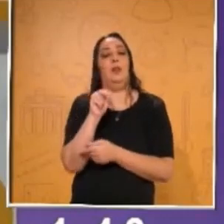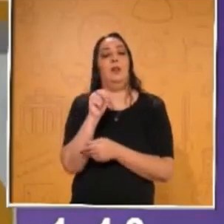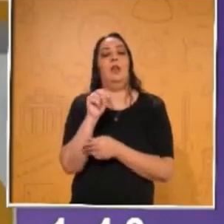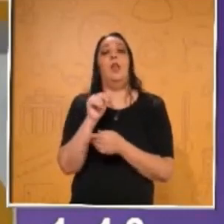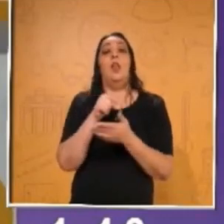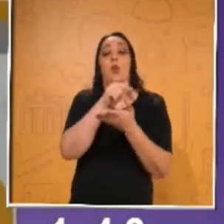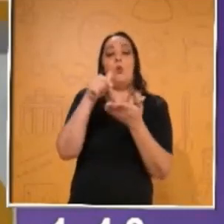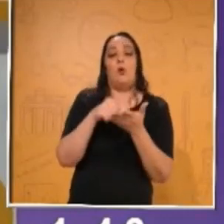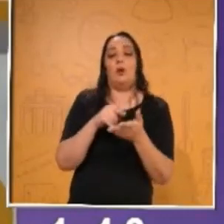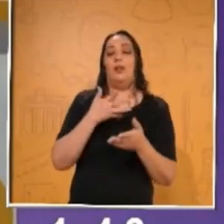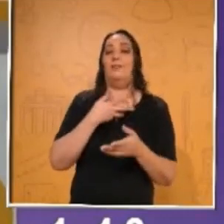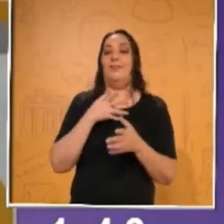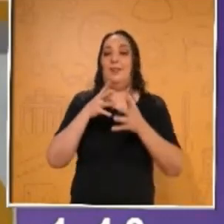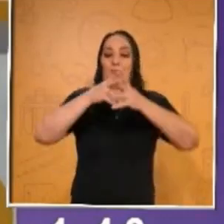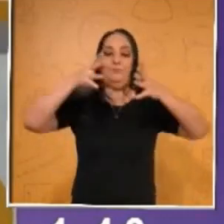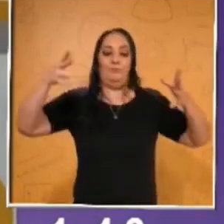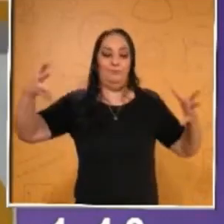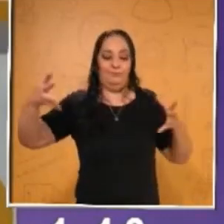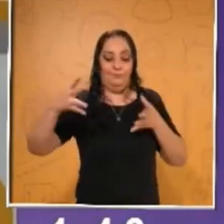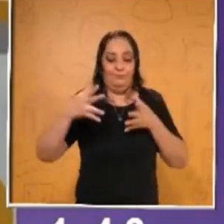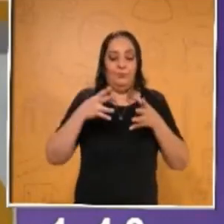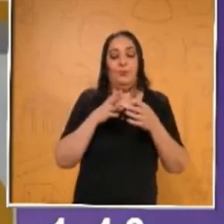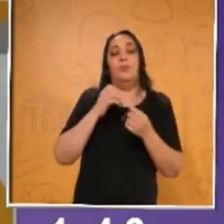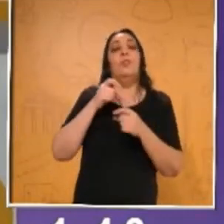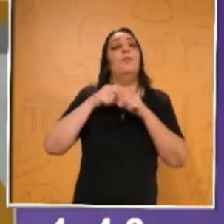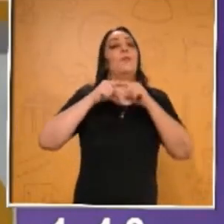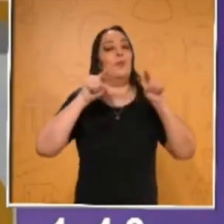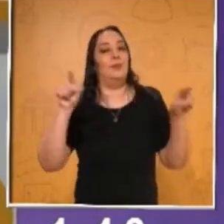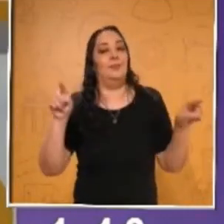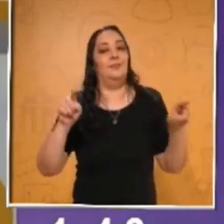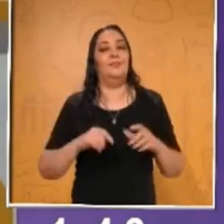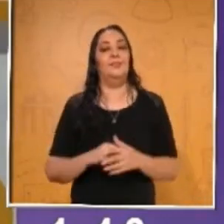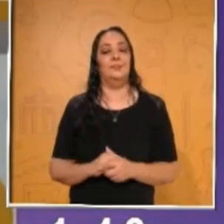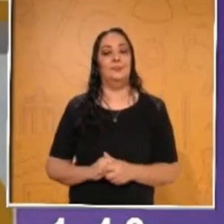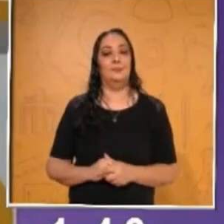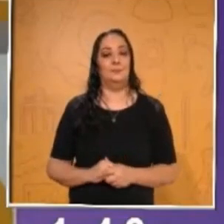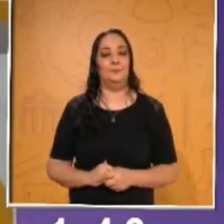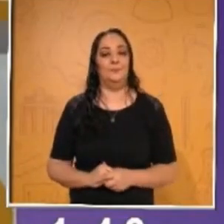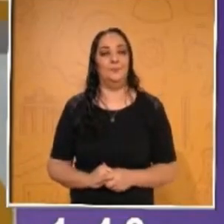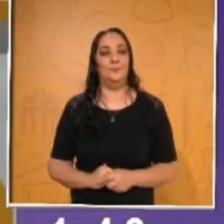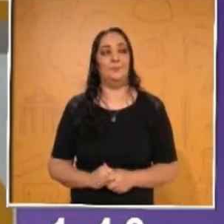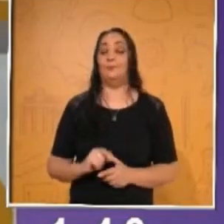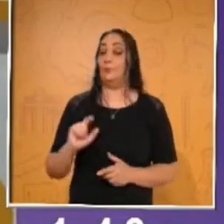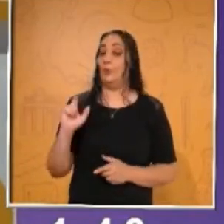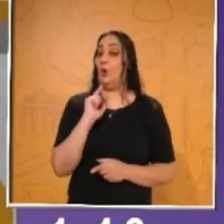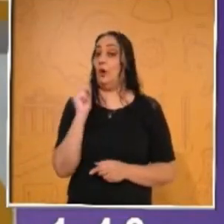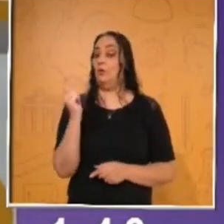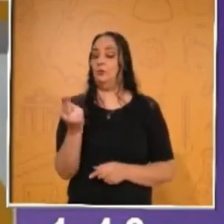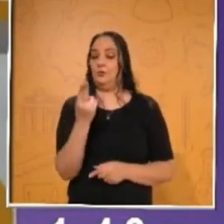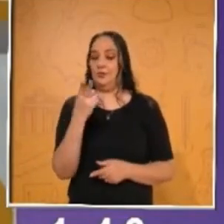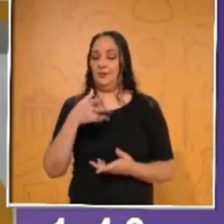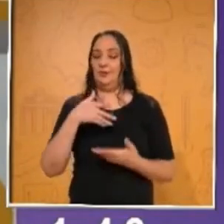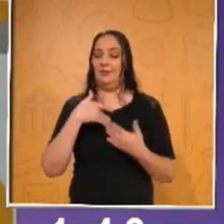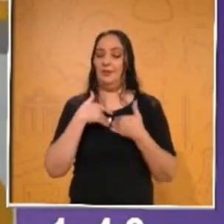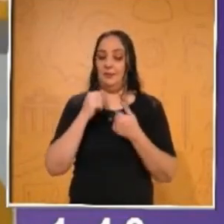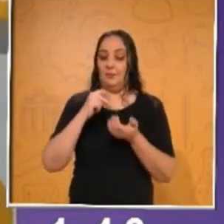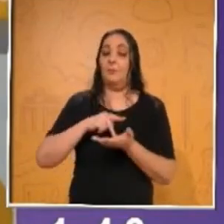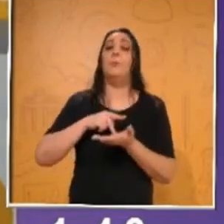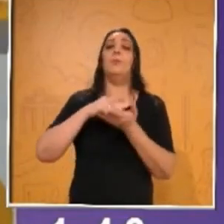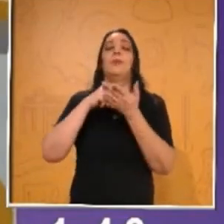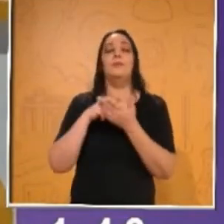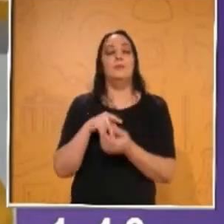ocupa ese material. Son cosas completamente diferentes. Muy bien. Espero ahí lo hayan apuntado los pesos. También